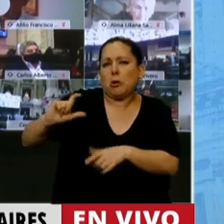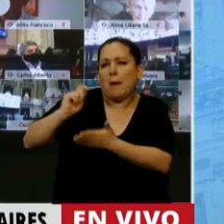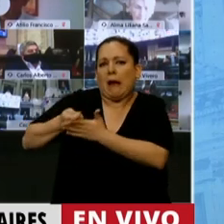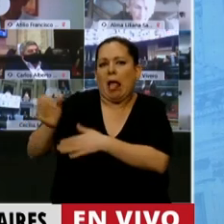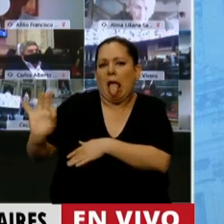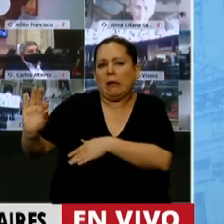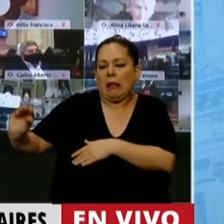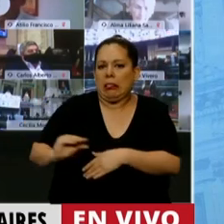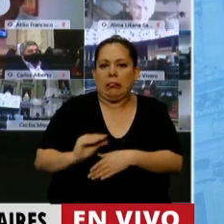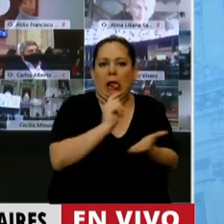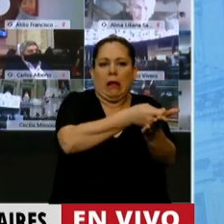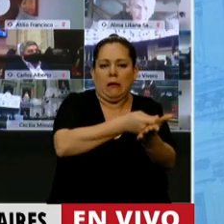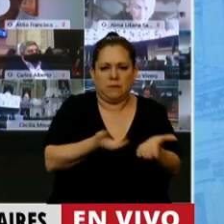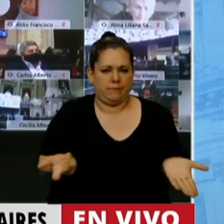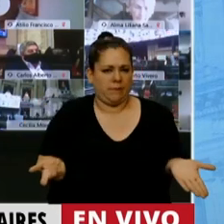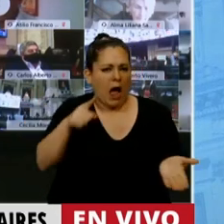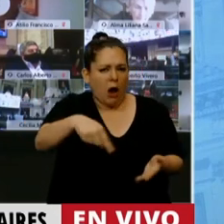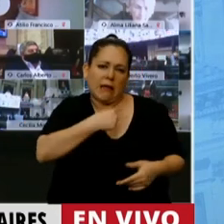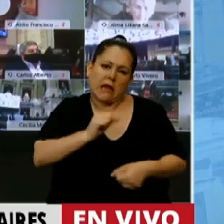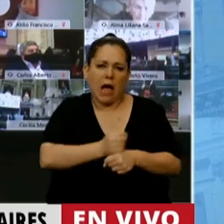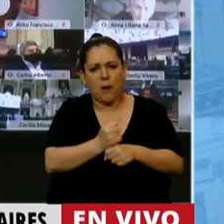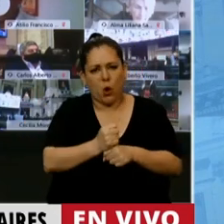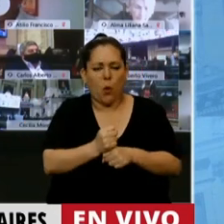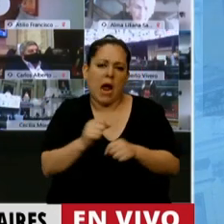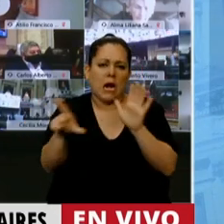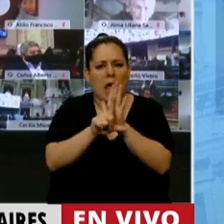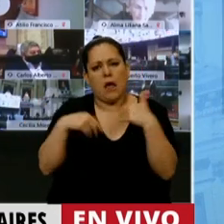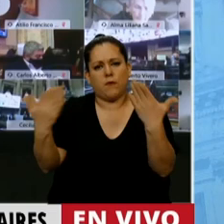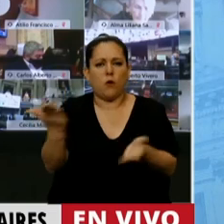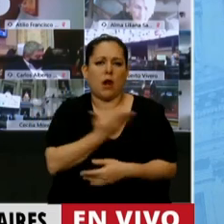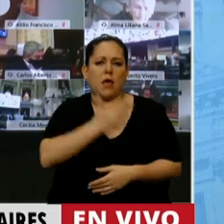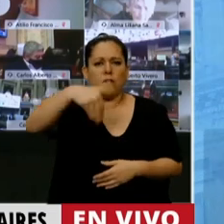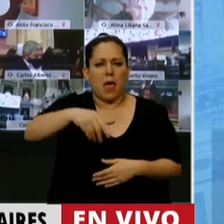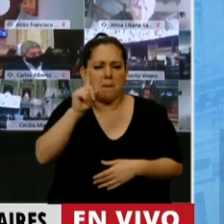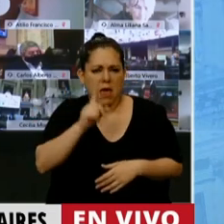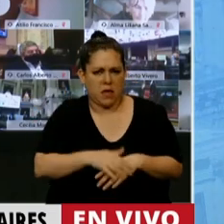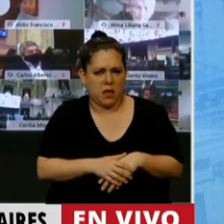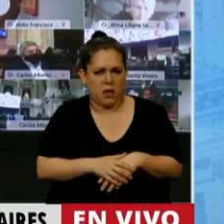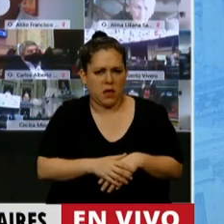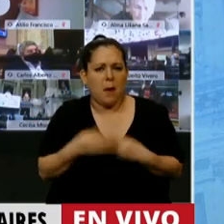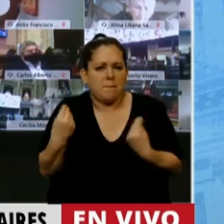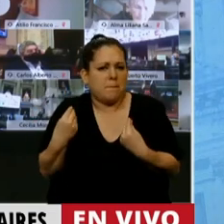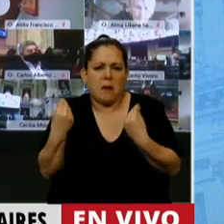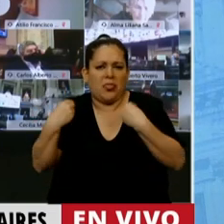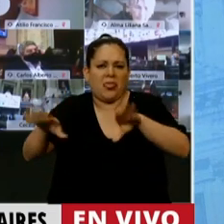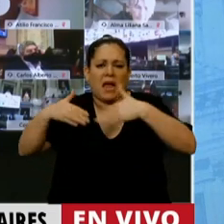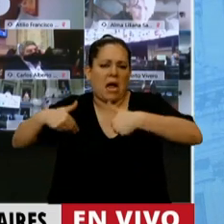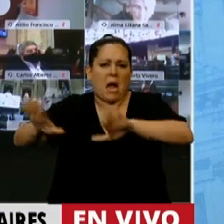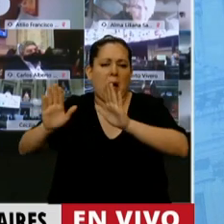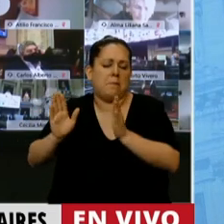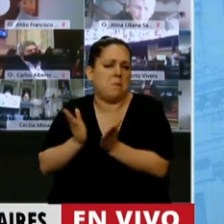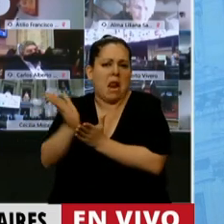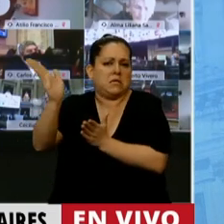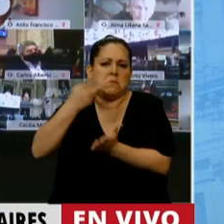Y ahora quieren aprobar la ley al servicio del FMI, que es dejar para siempre la confiscación